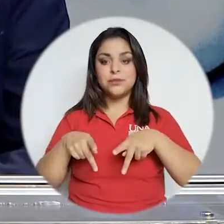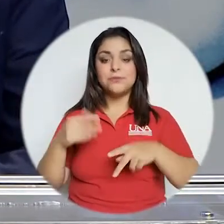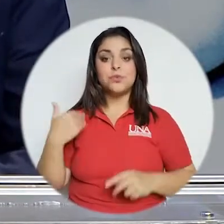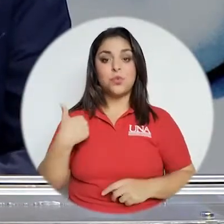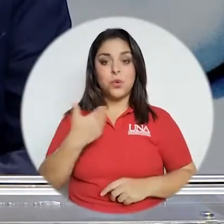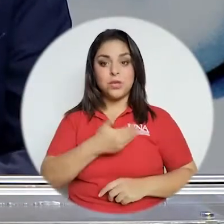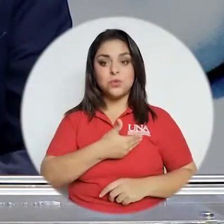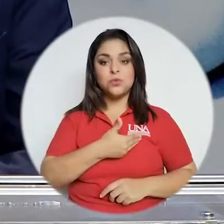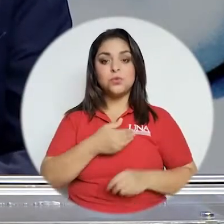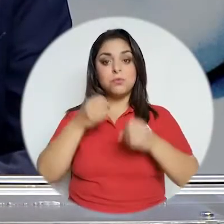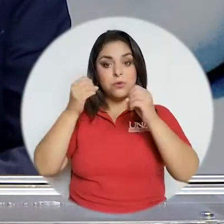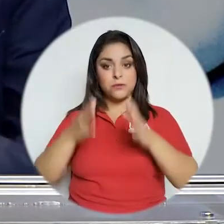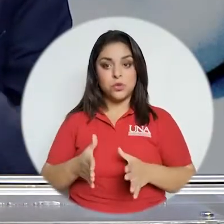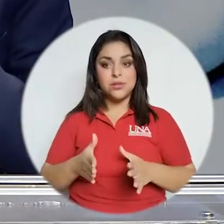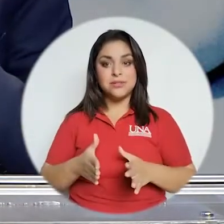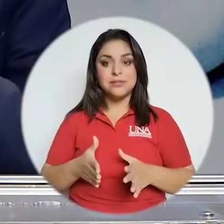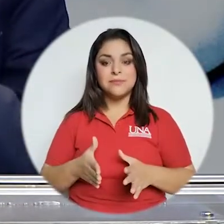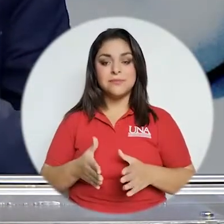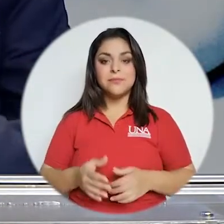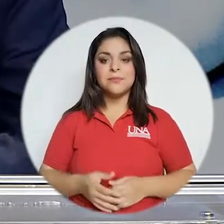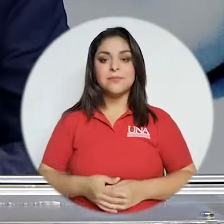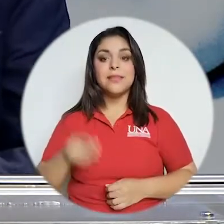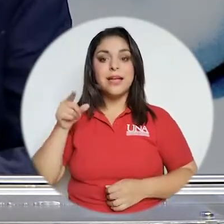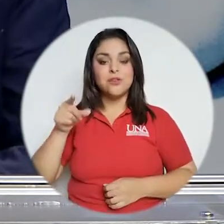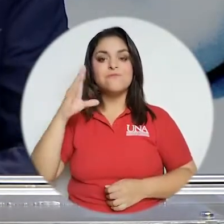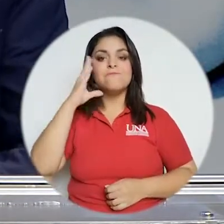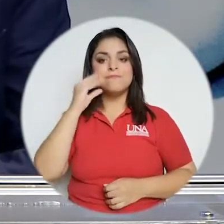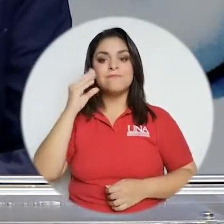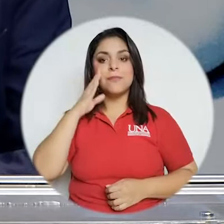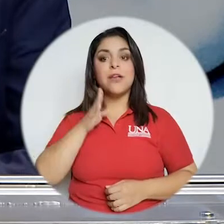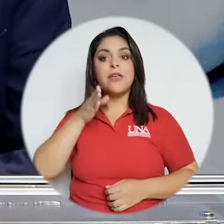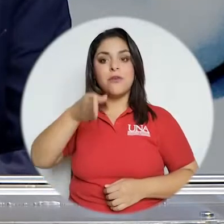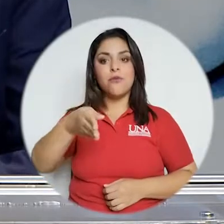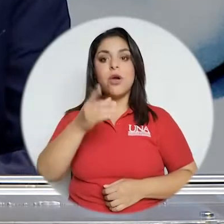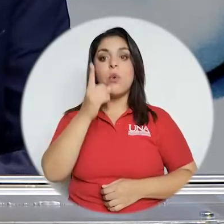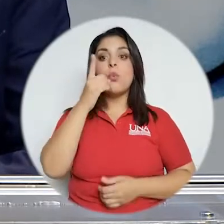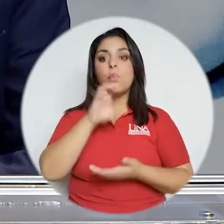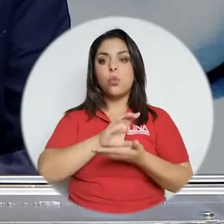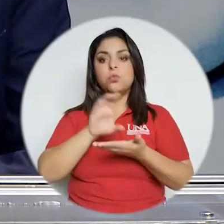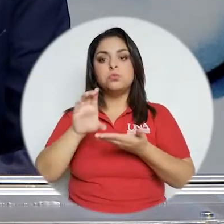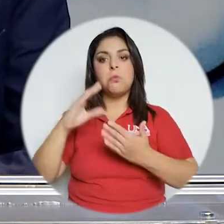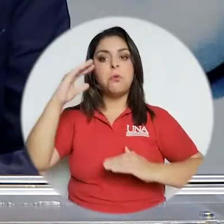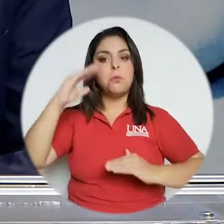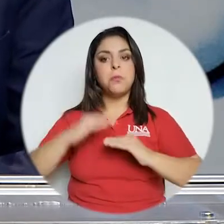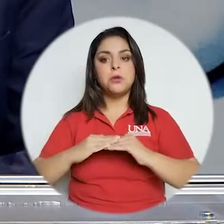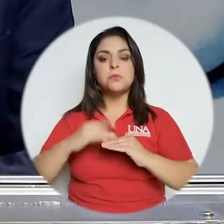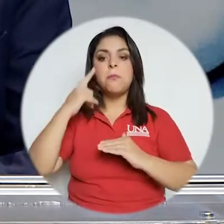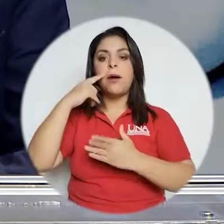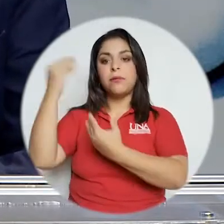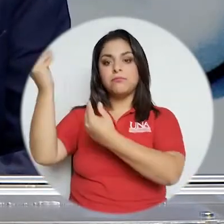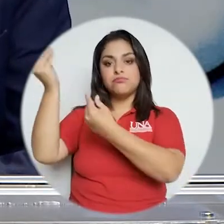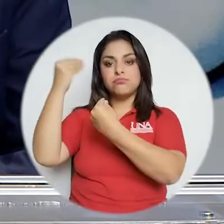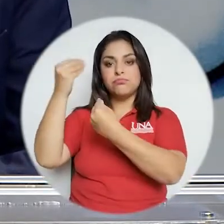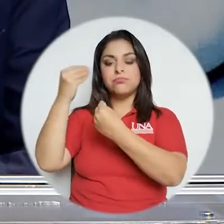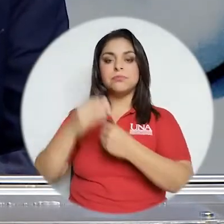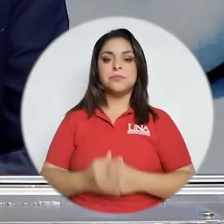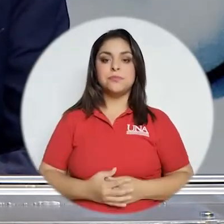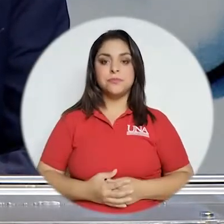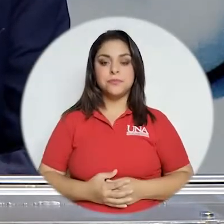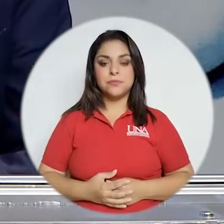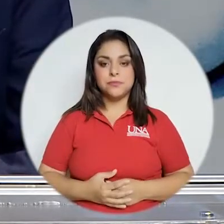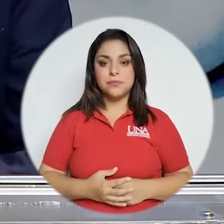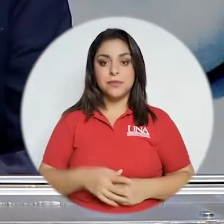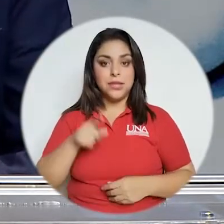personas de nuestro cuerpo académico experimentó un curso al menos de